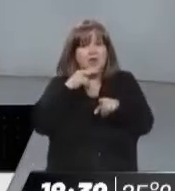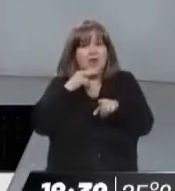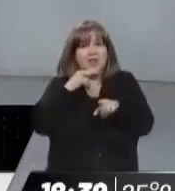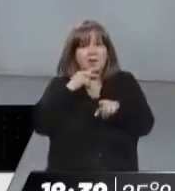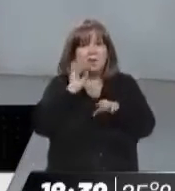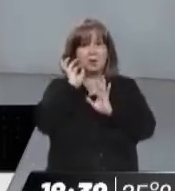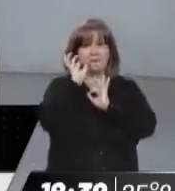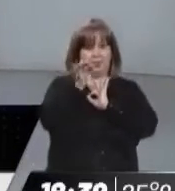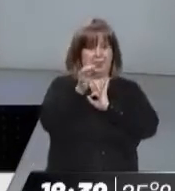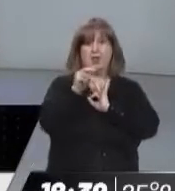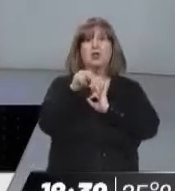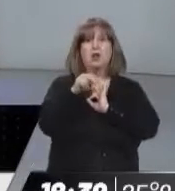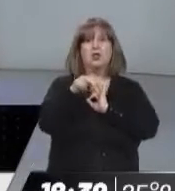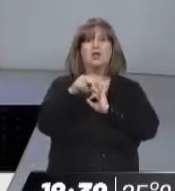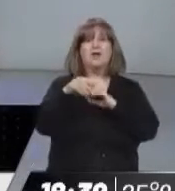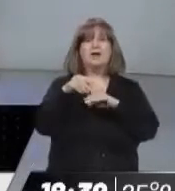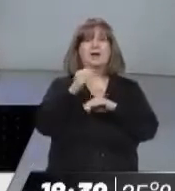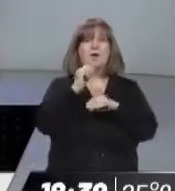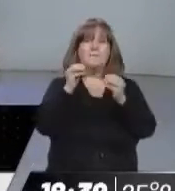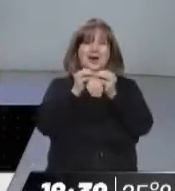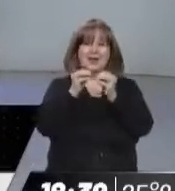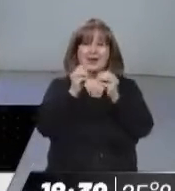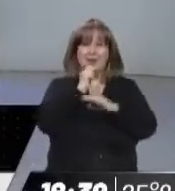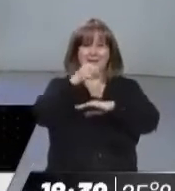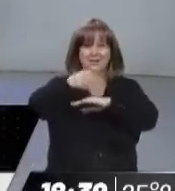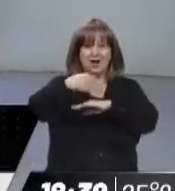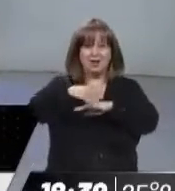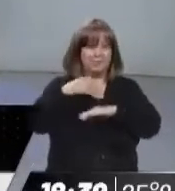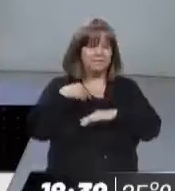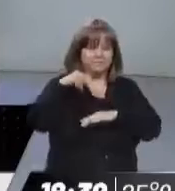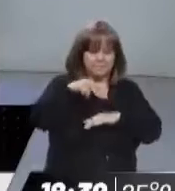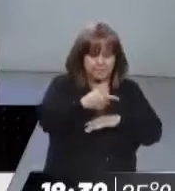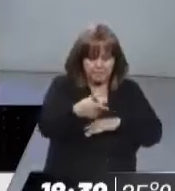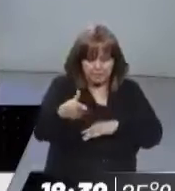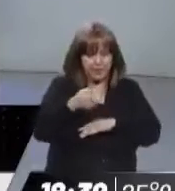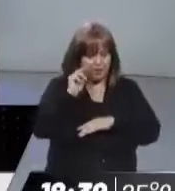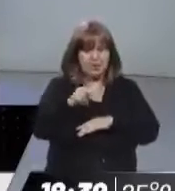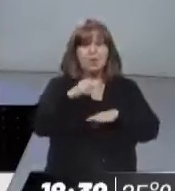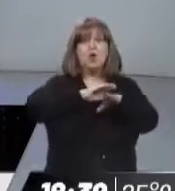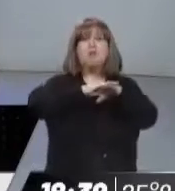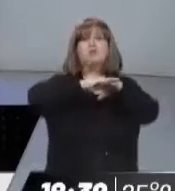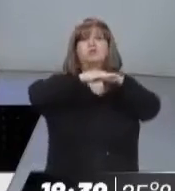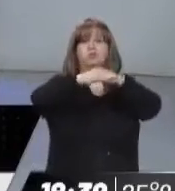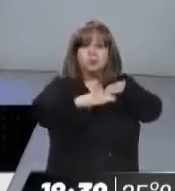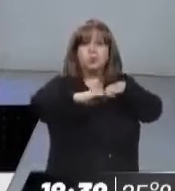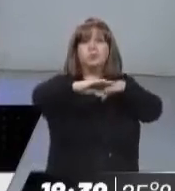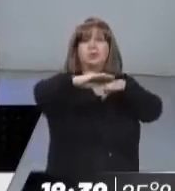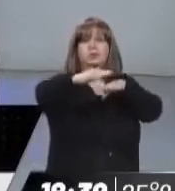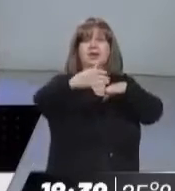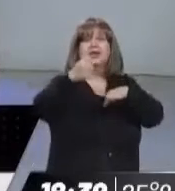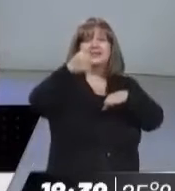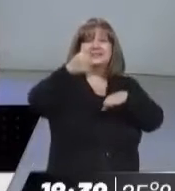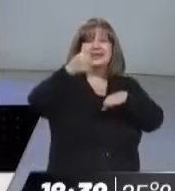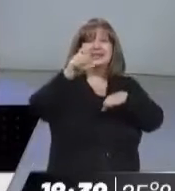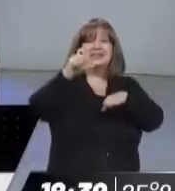podía percibir entre la cámara cuando fuimos a cubrir el lugar, hay otras en muy peor condición, evidentemente. Pero bueno, hay que aclarar que esta